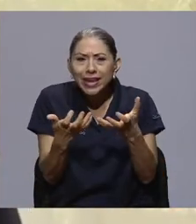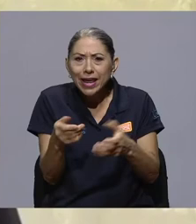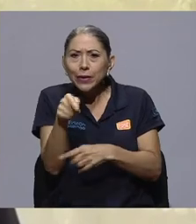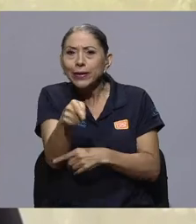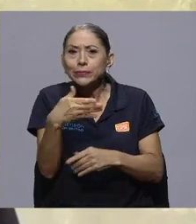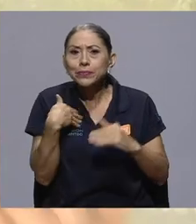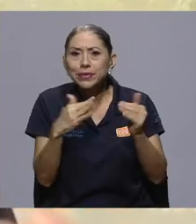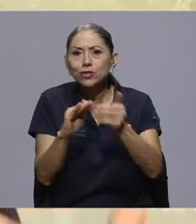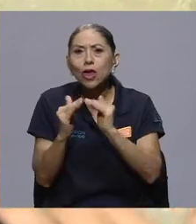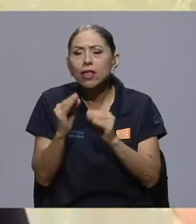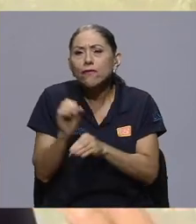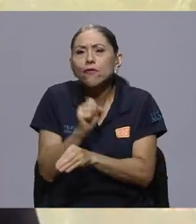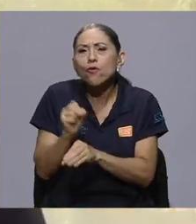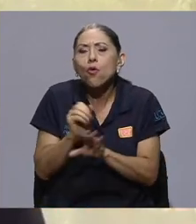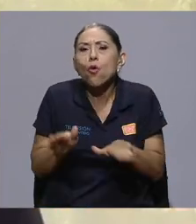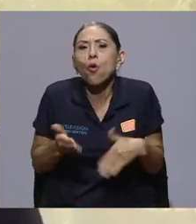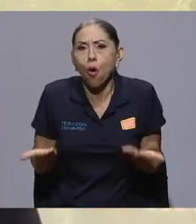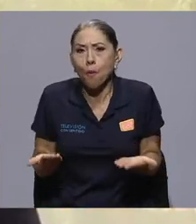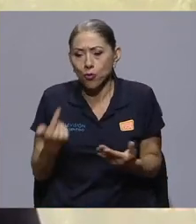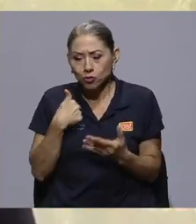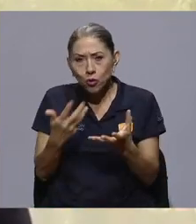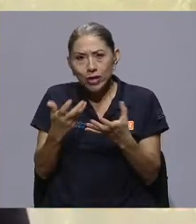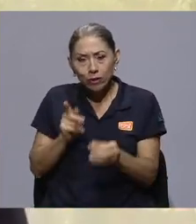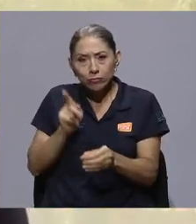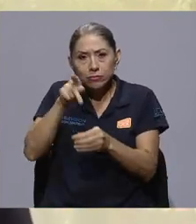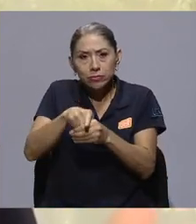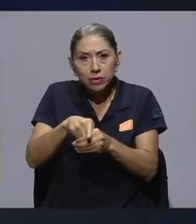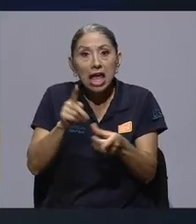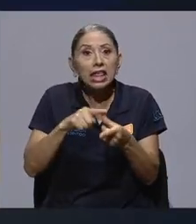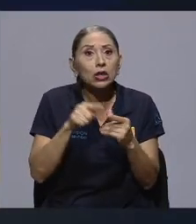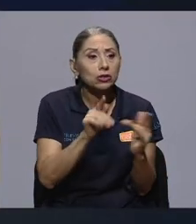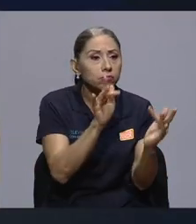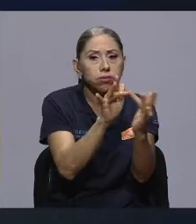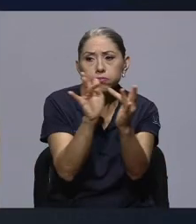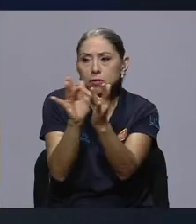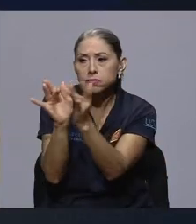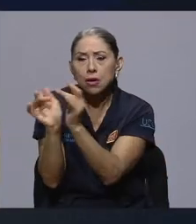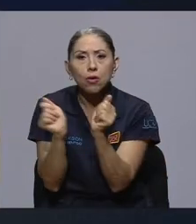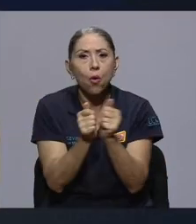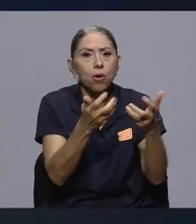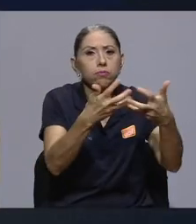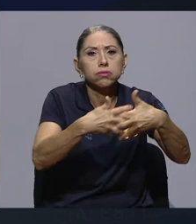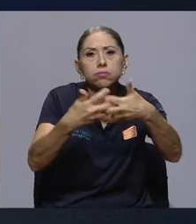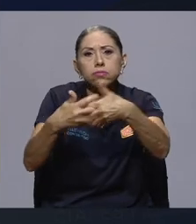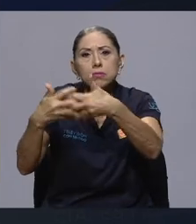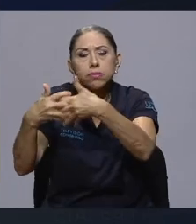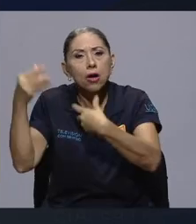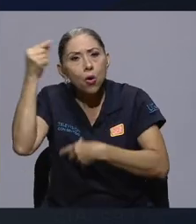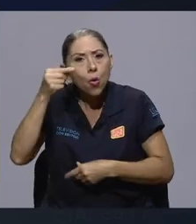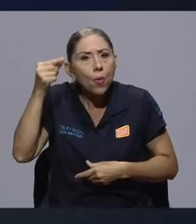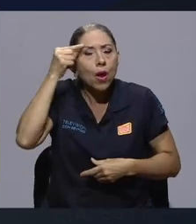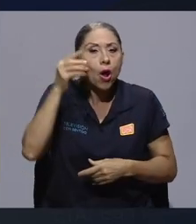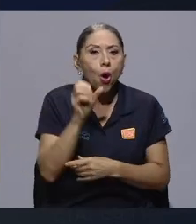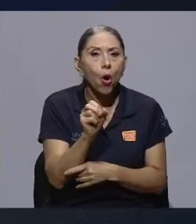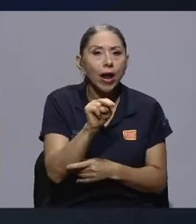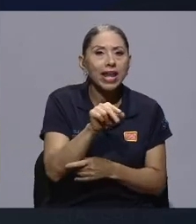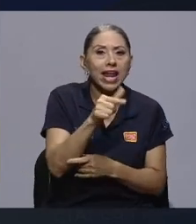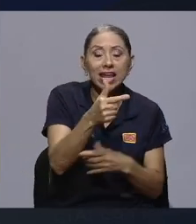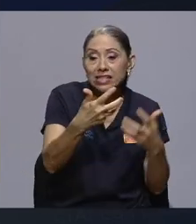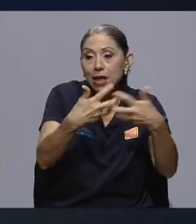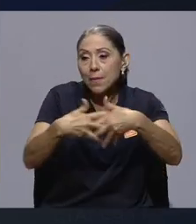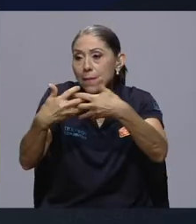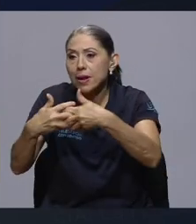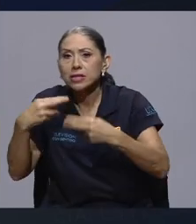parte, y ahí se empiezan a generar conversaciones diferentes con empresas, con gobiernos, con ONGs, con asociaciones de recicladores o con empresas que